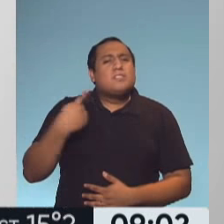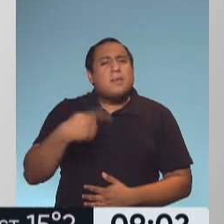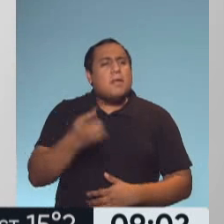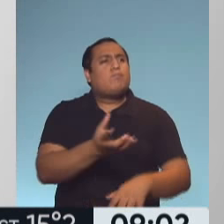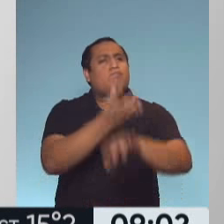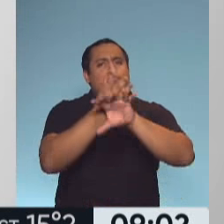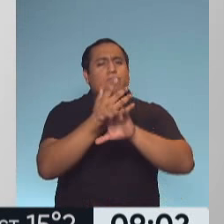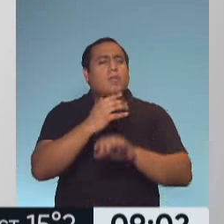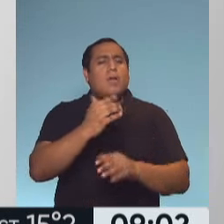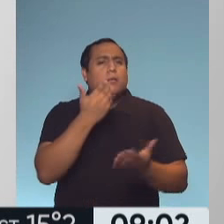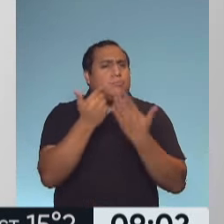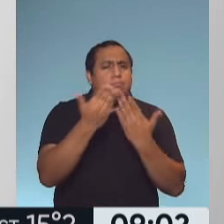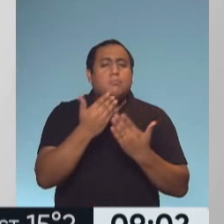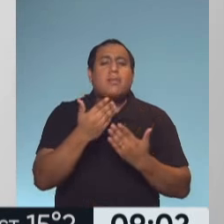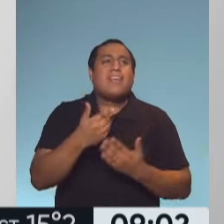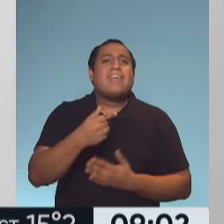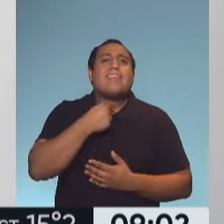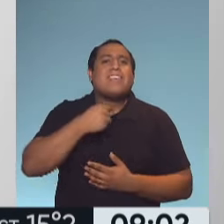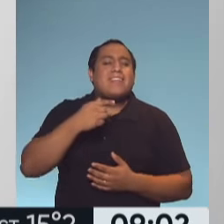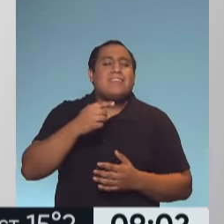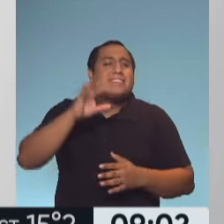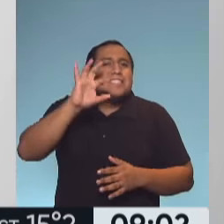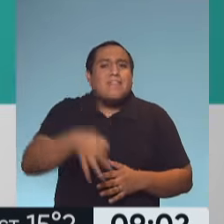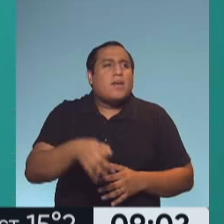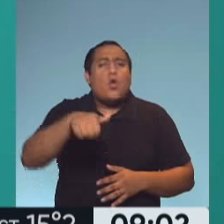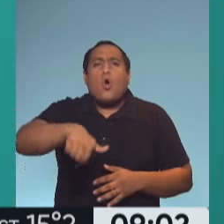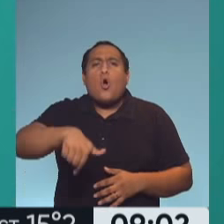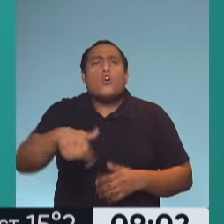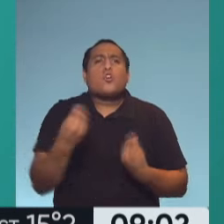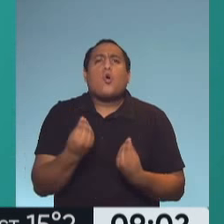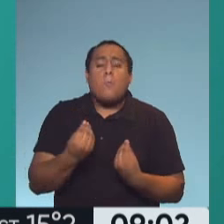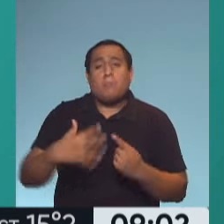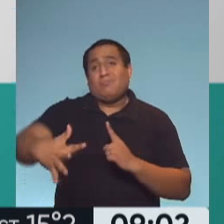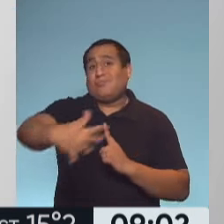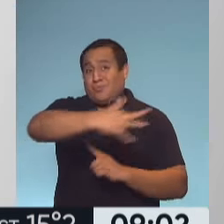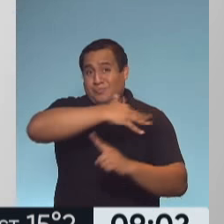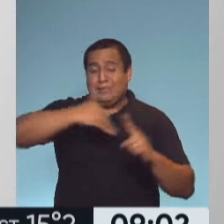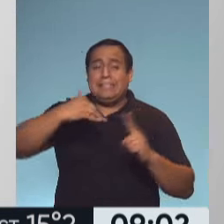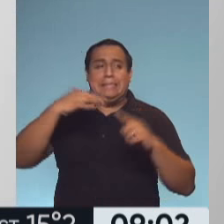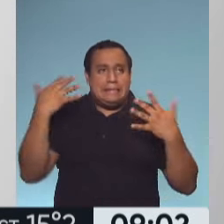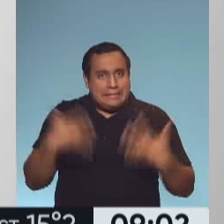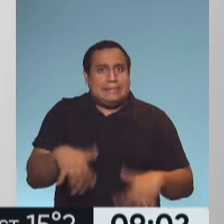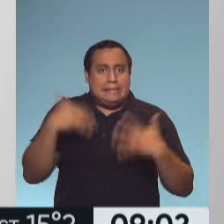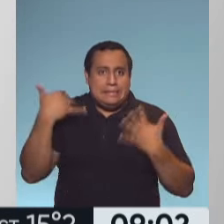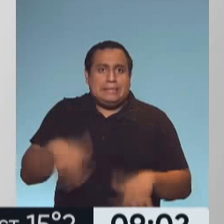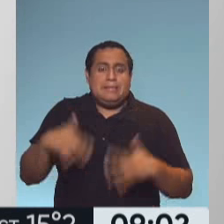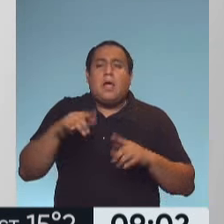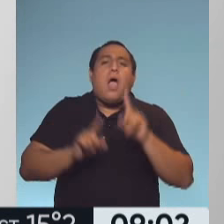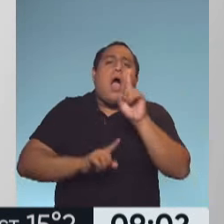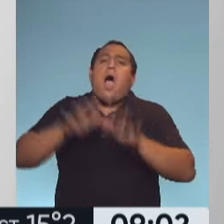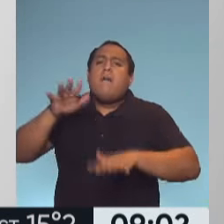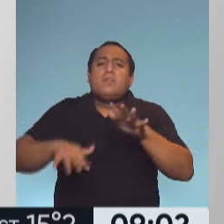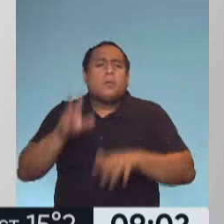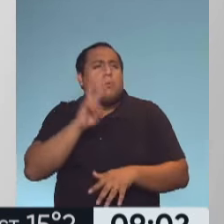interesa interpretar lo que sucede sabiendo de que estamos en un contexto donde muchas veces sucede que se interpreta mal.